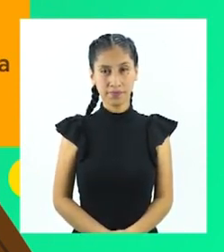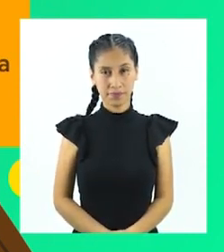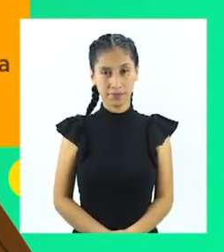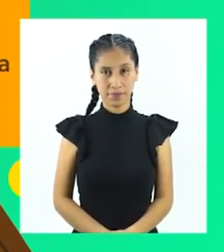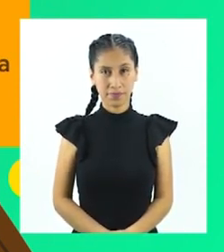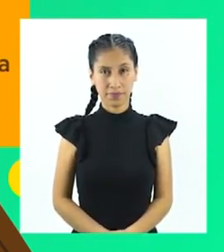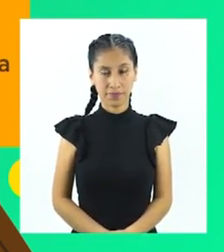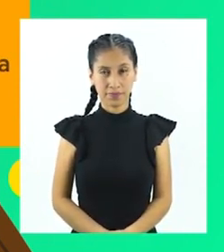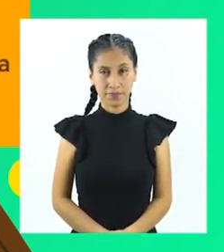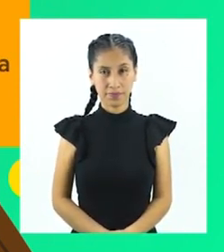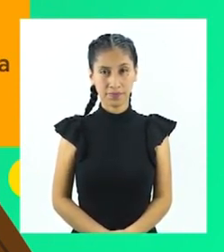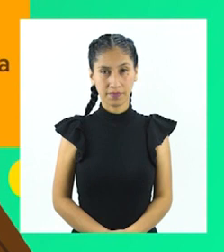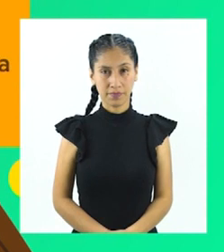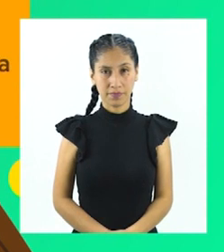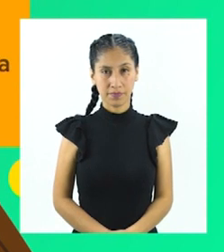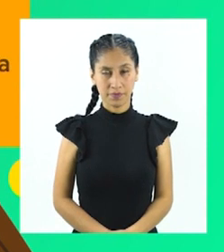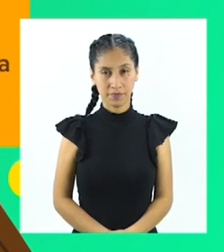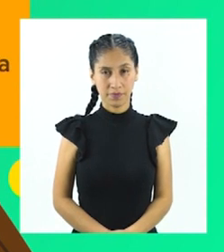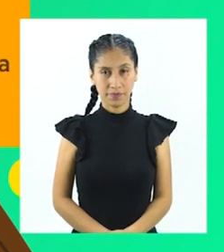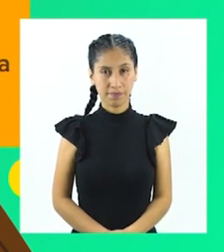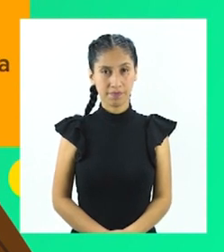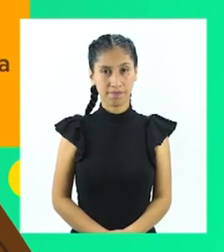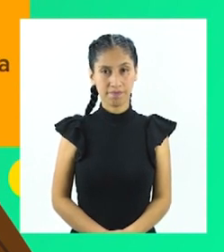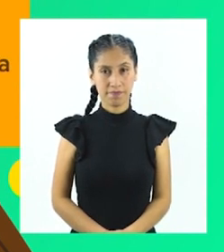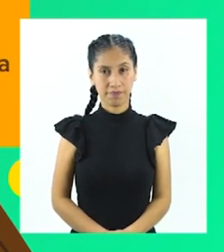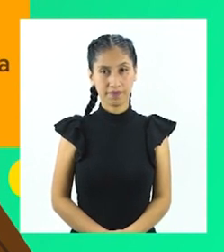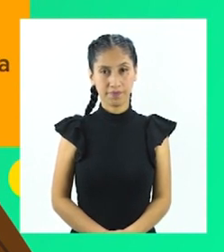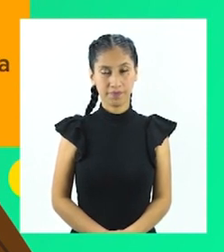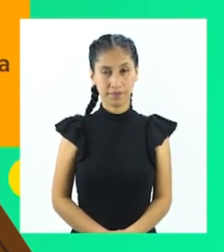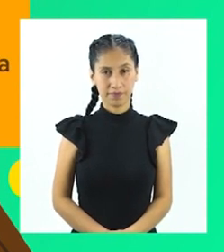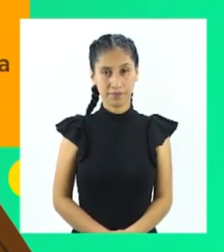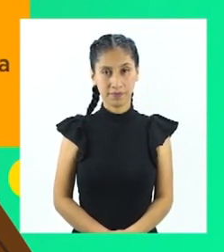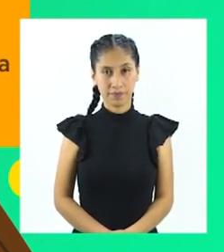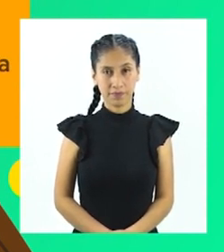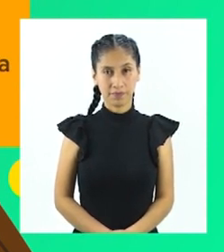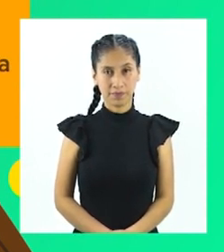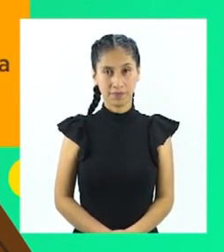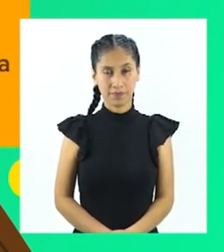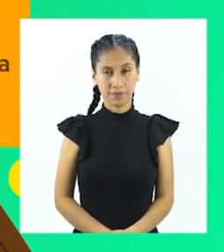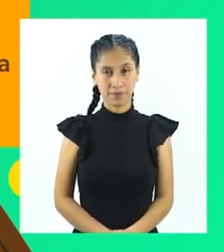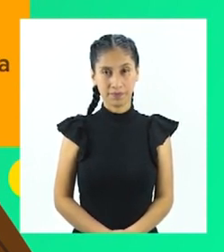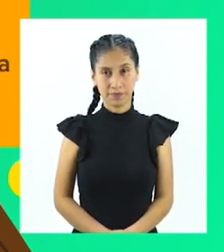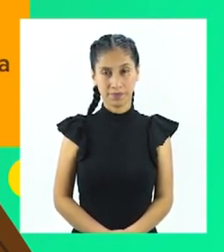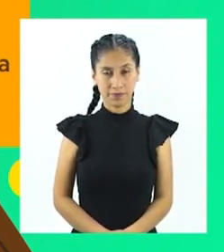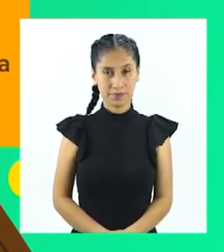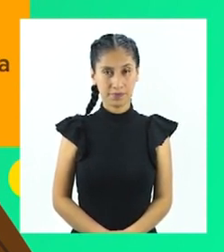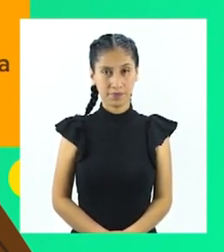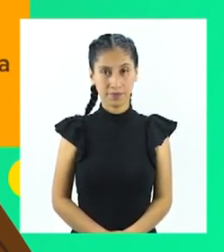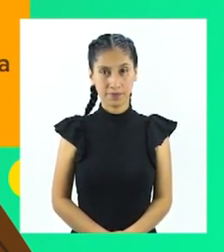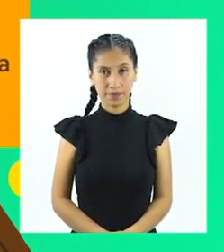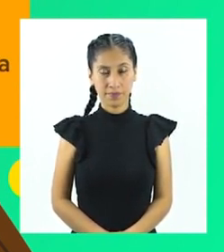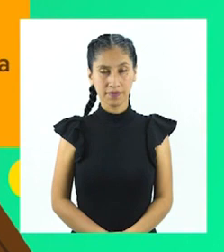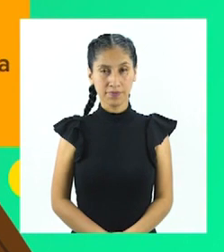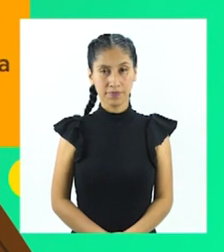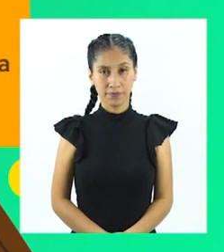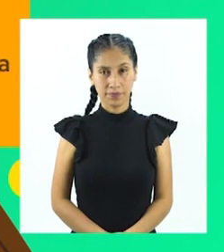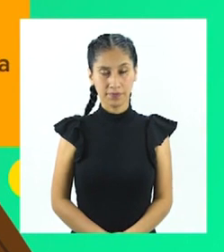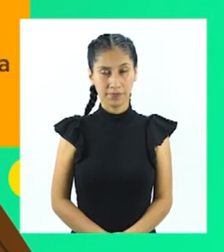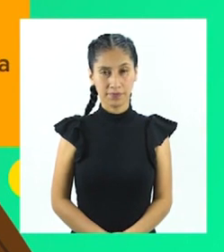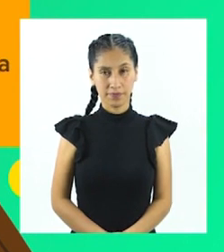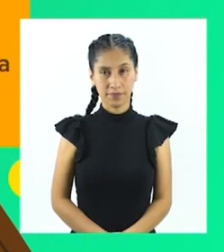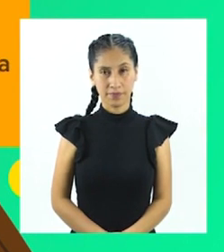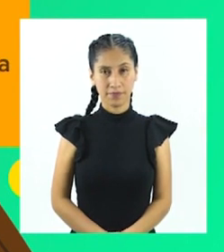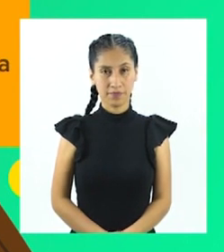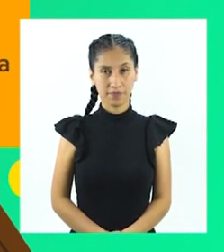tiempo de decantación y así obtener agua sin suspensiones sólidas. En el reservorio 1